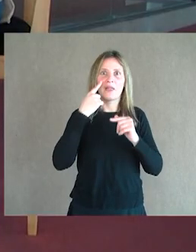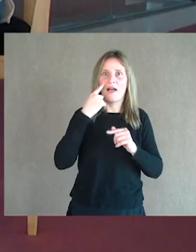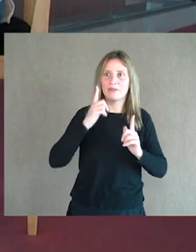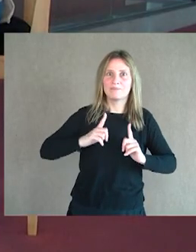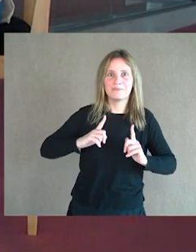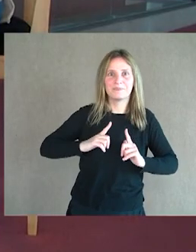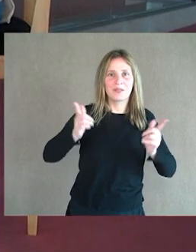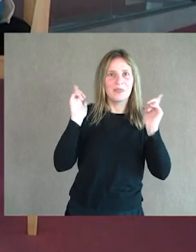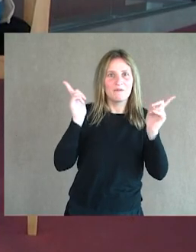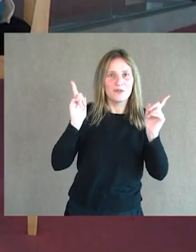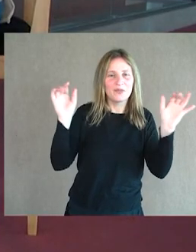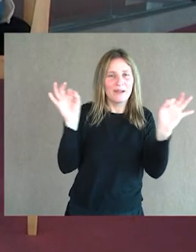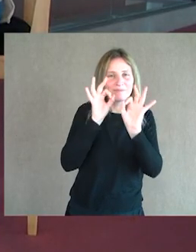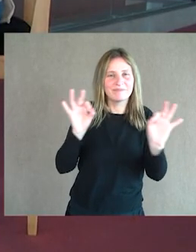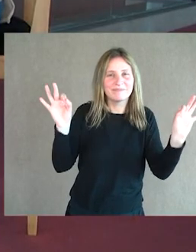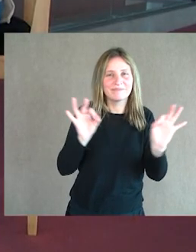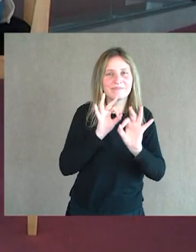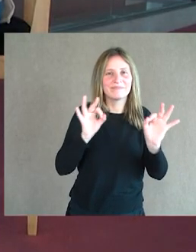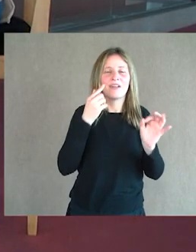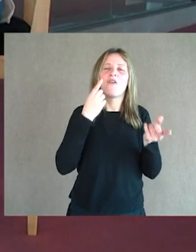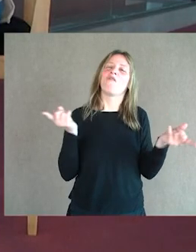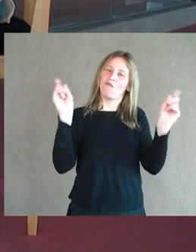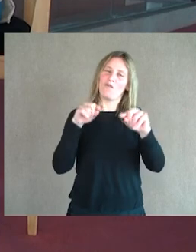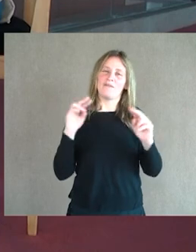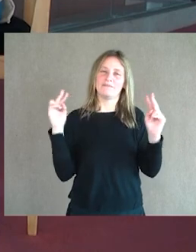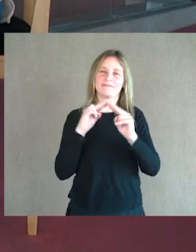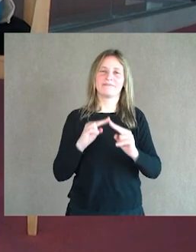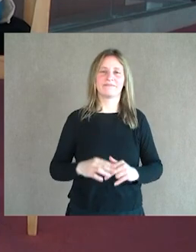disfruten del concierto y los volvemos a encontrar.